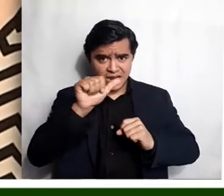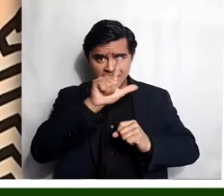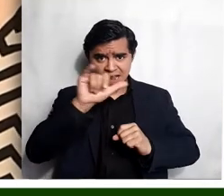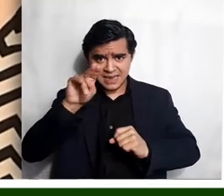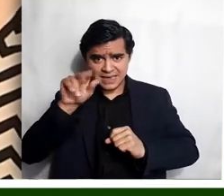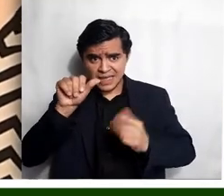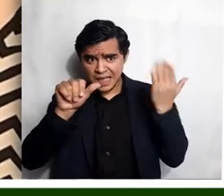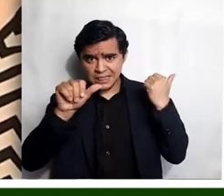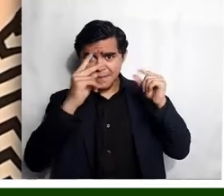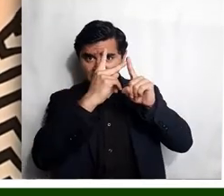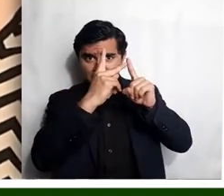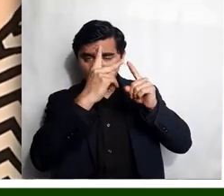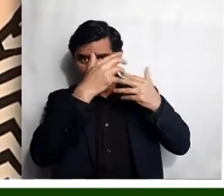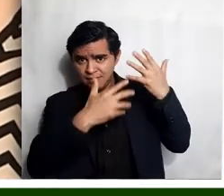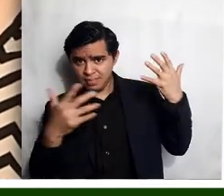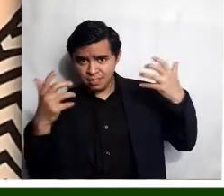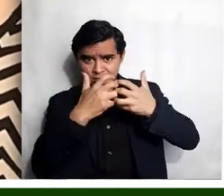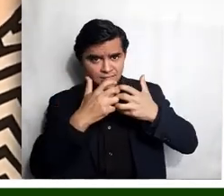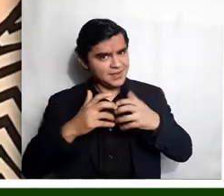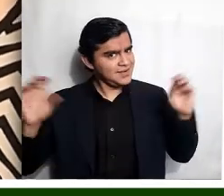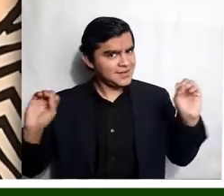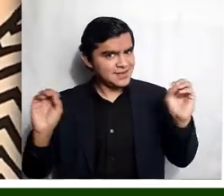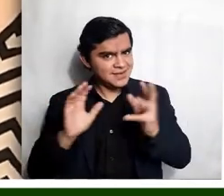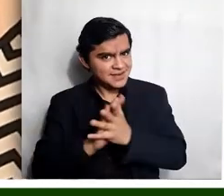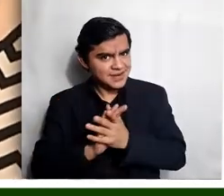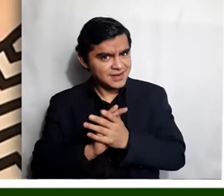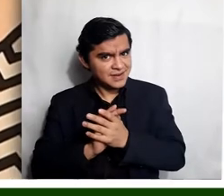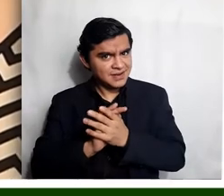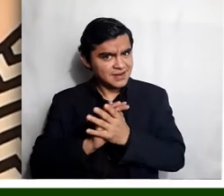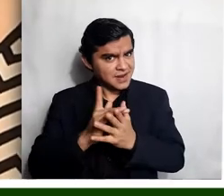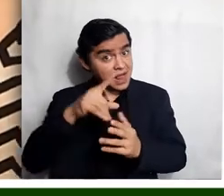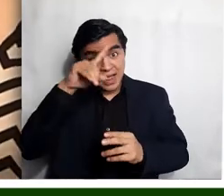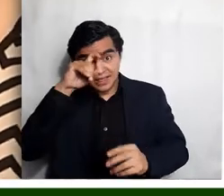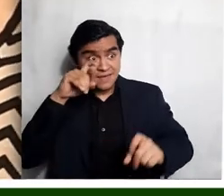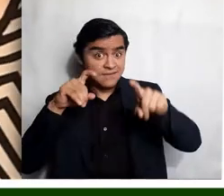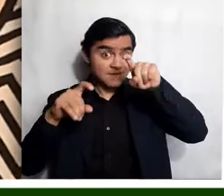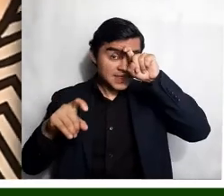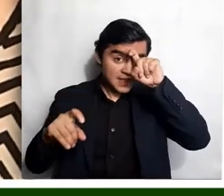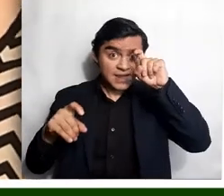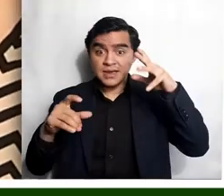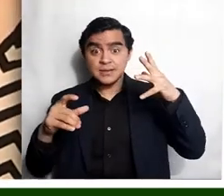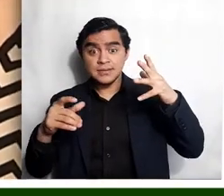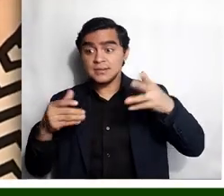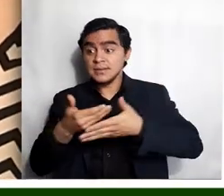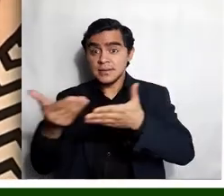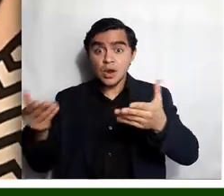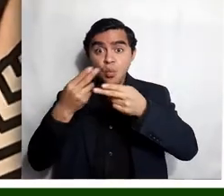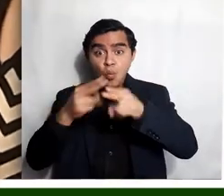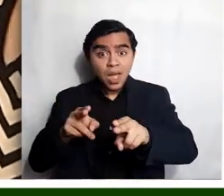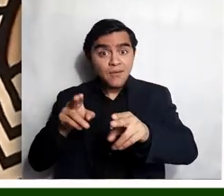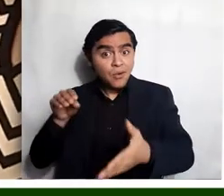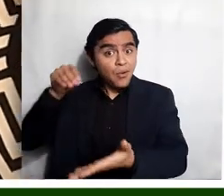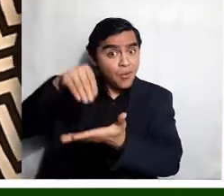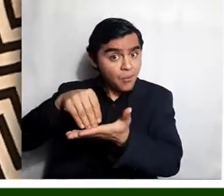con alguna palabra de estas? No rima. Adivina, adivinaja. ¿Quién puso huevo en la?